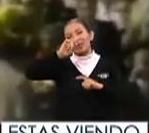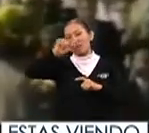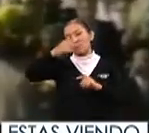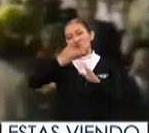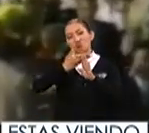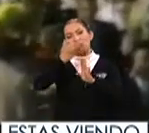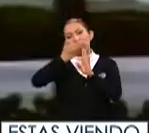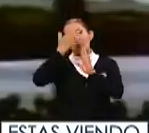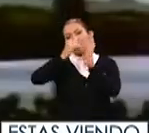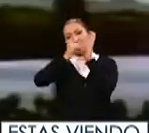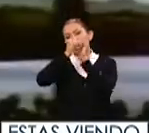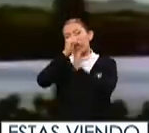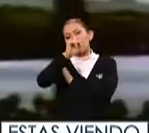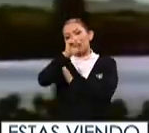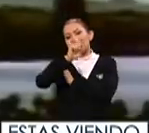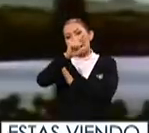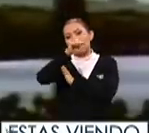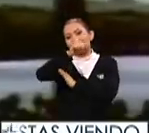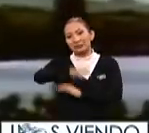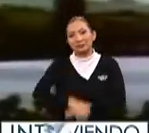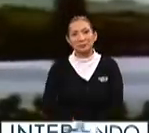muchos muchos millones de píxeles